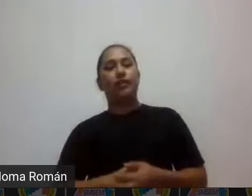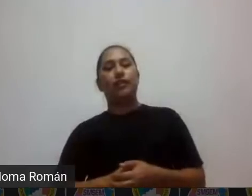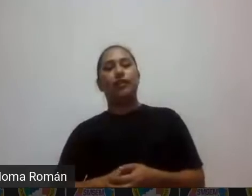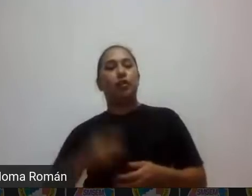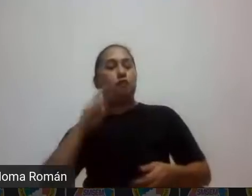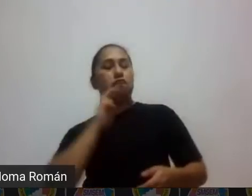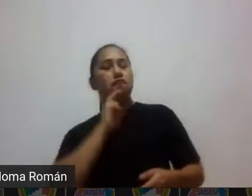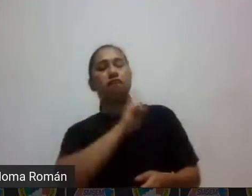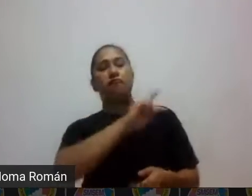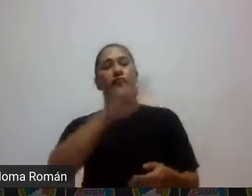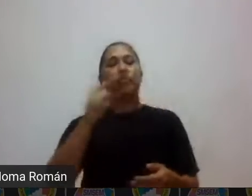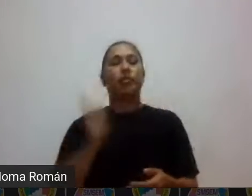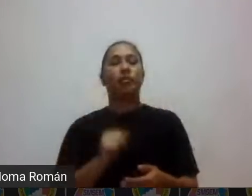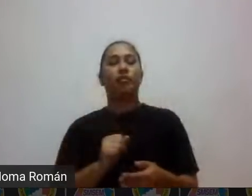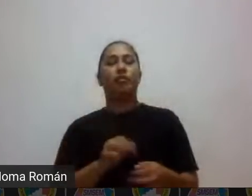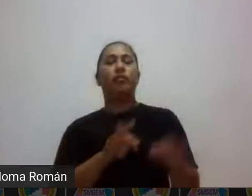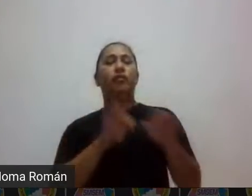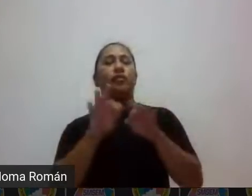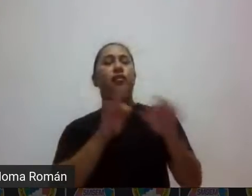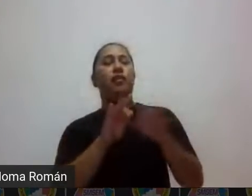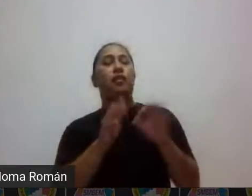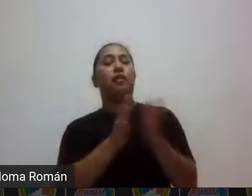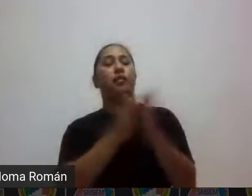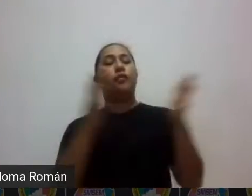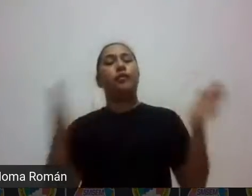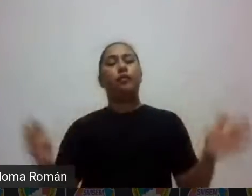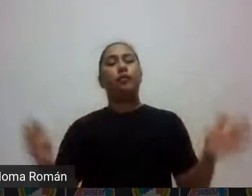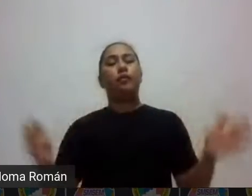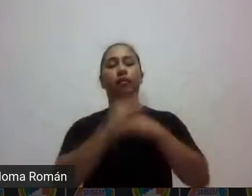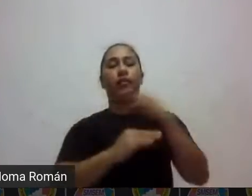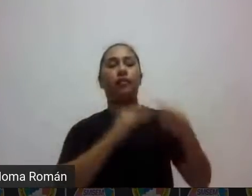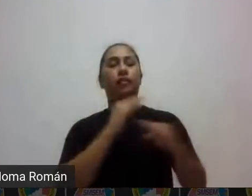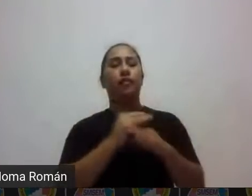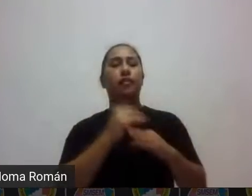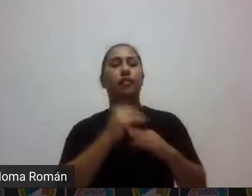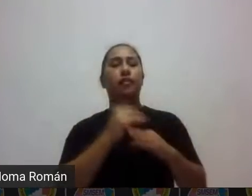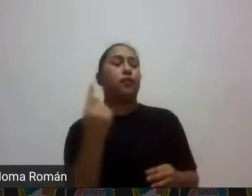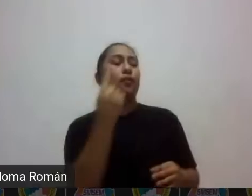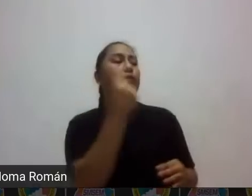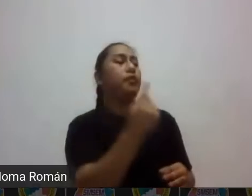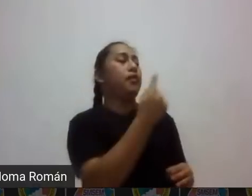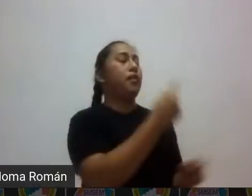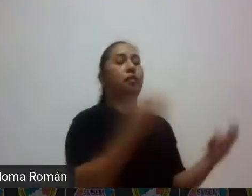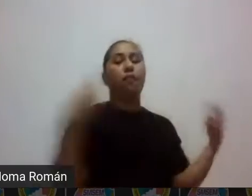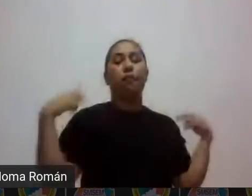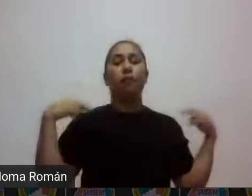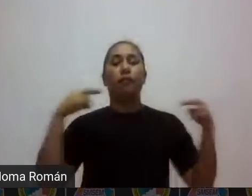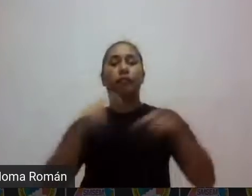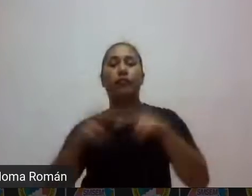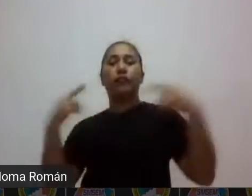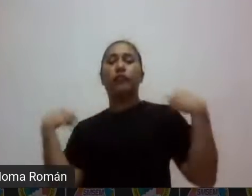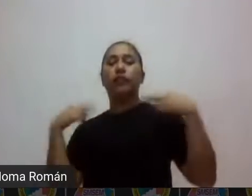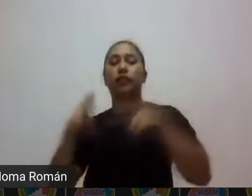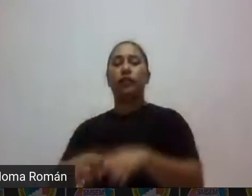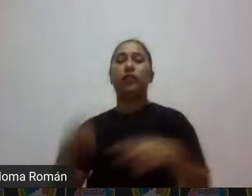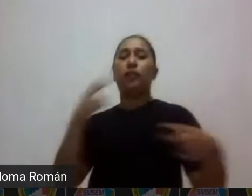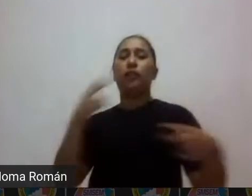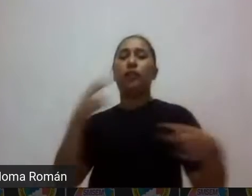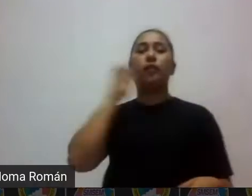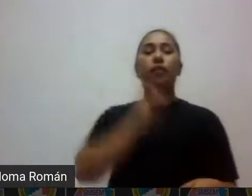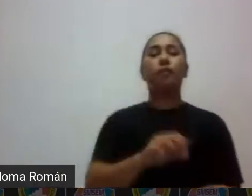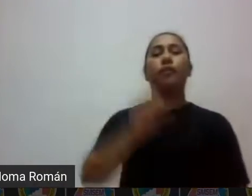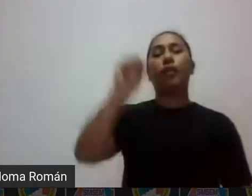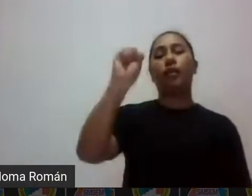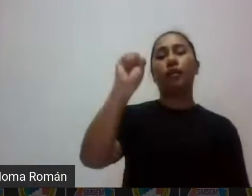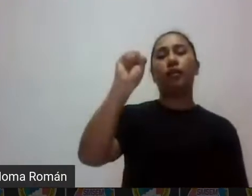a la capacitación actualización de todos y cada uno de las maestras y los maestros afiliados al sindicato de maestros